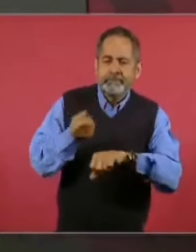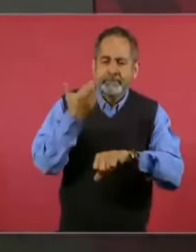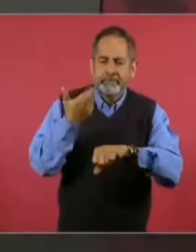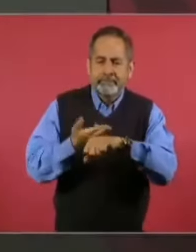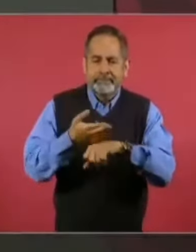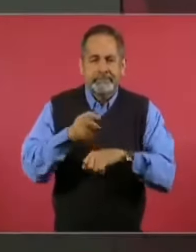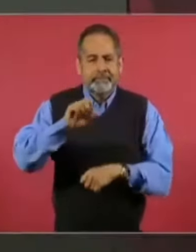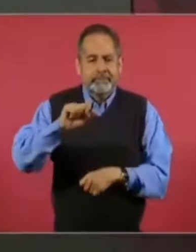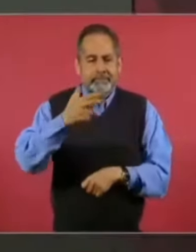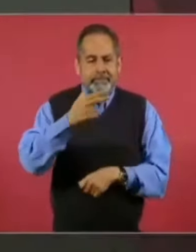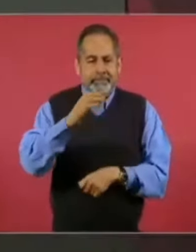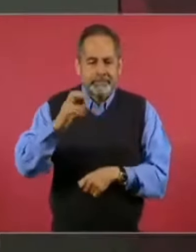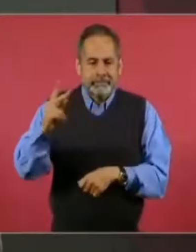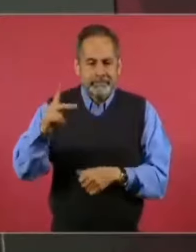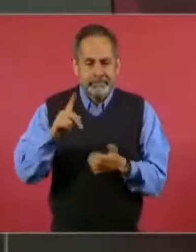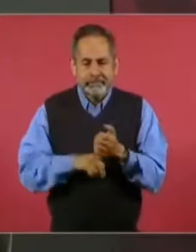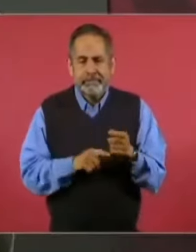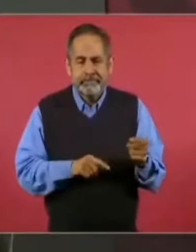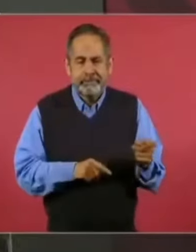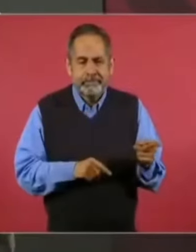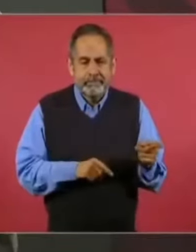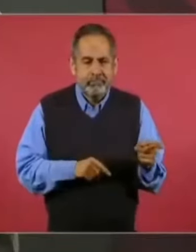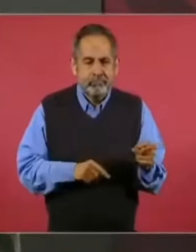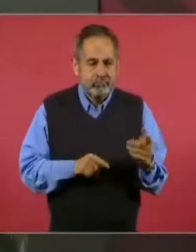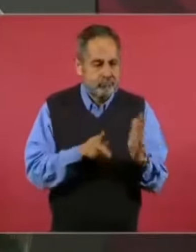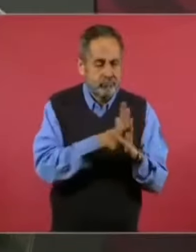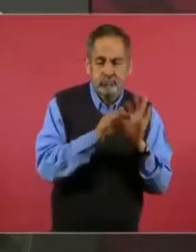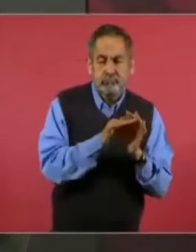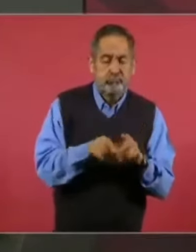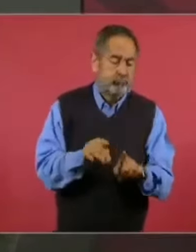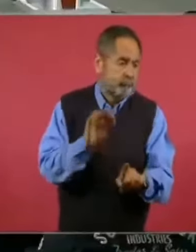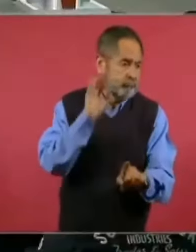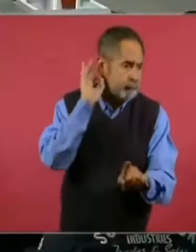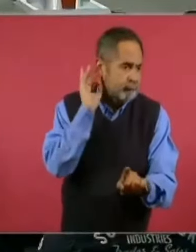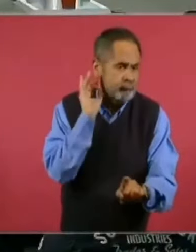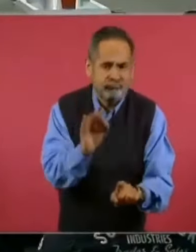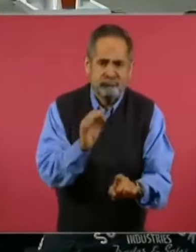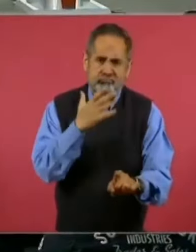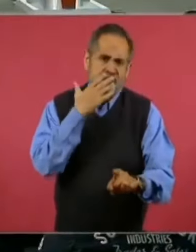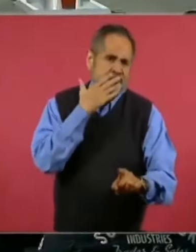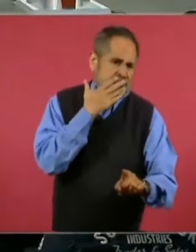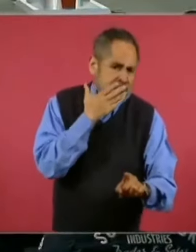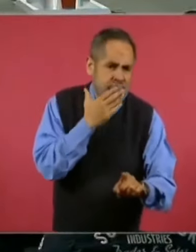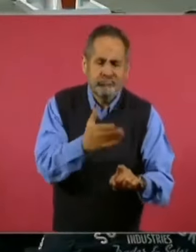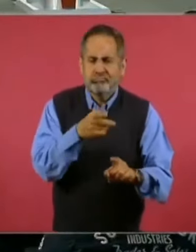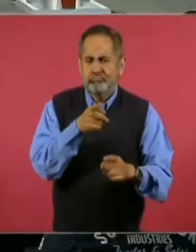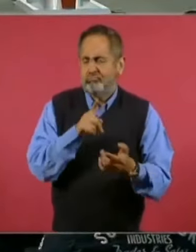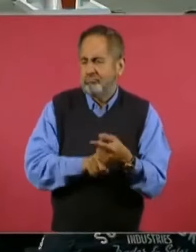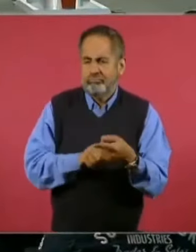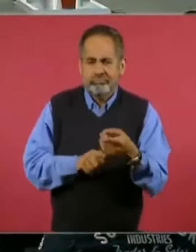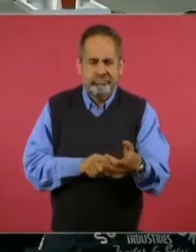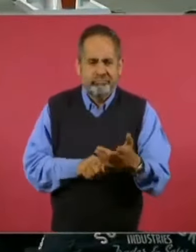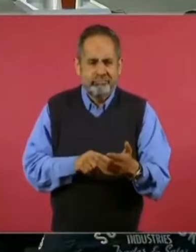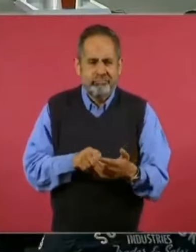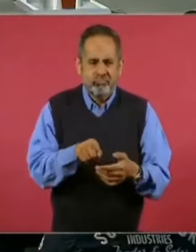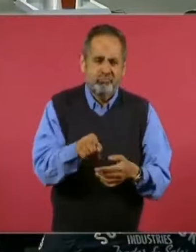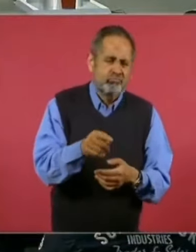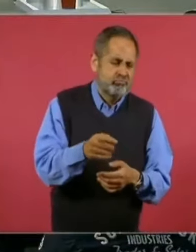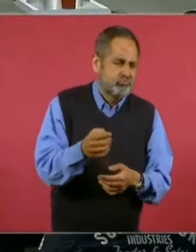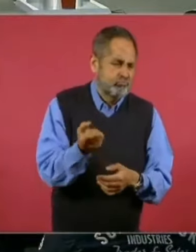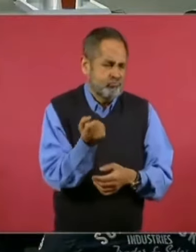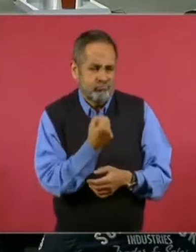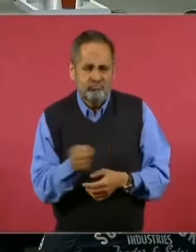México como los técnicos o los economistas